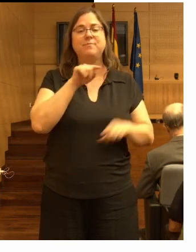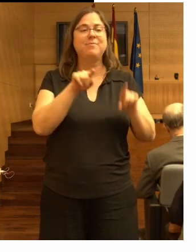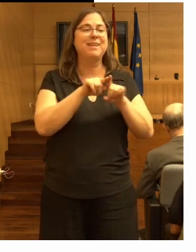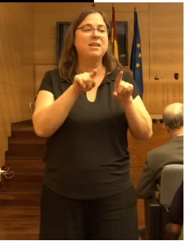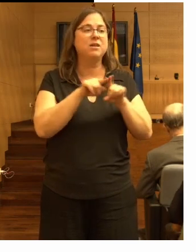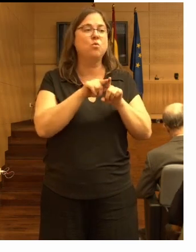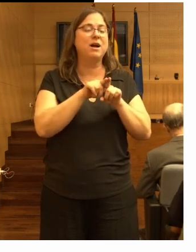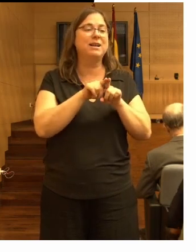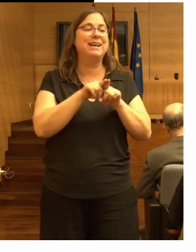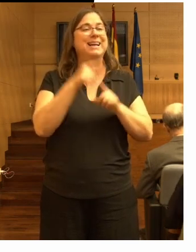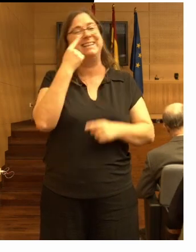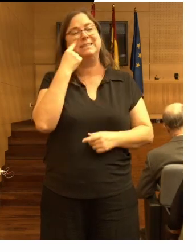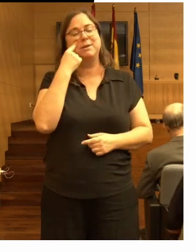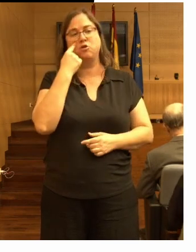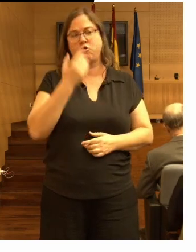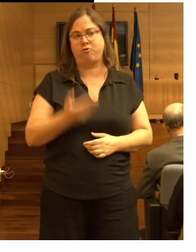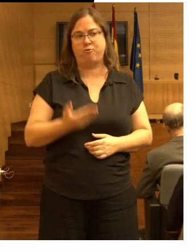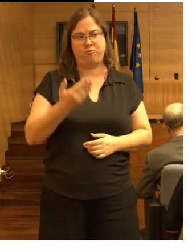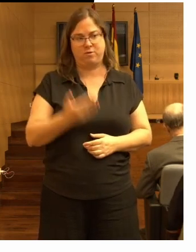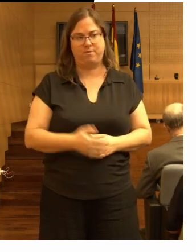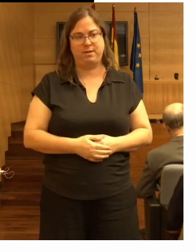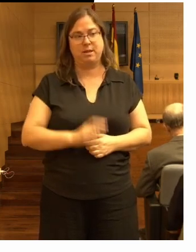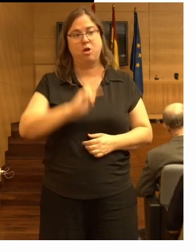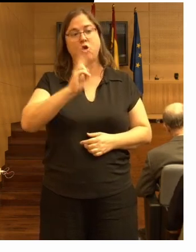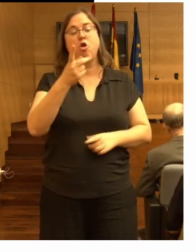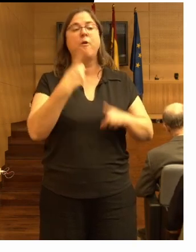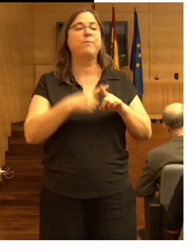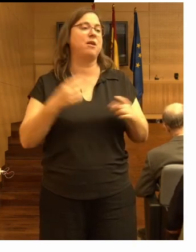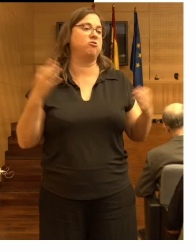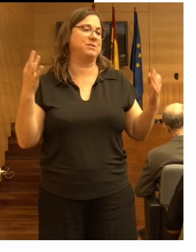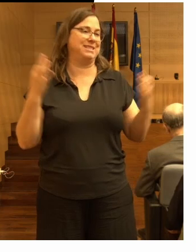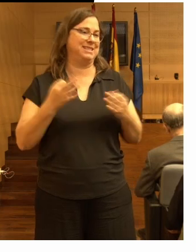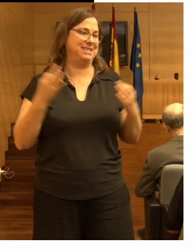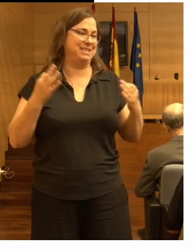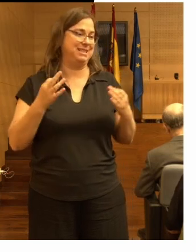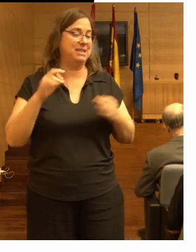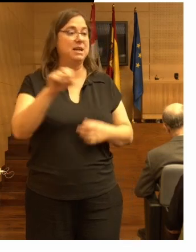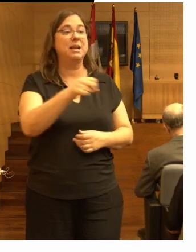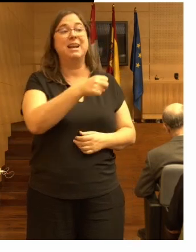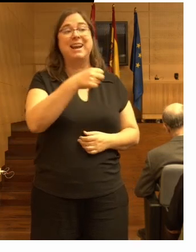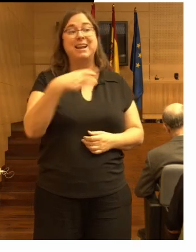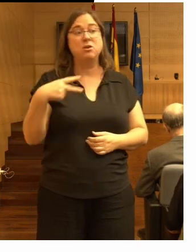otra cosa que ocurrió es que sus resultados